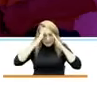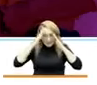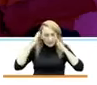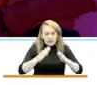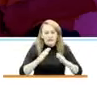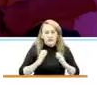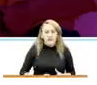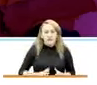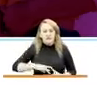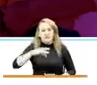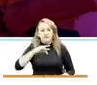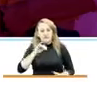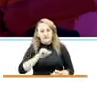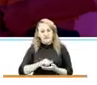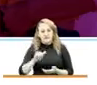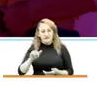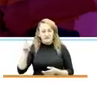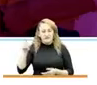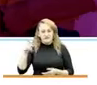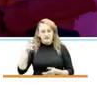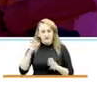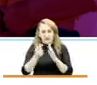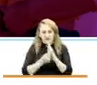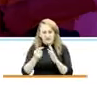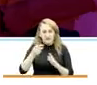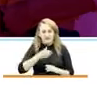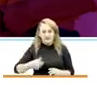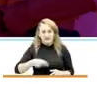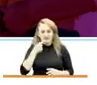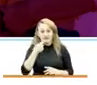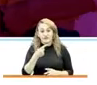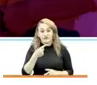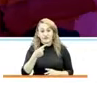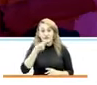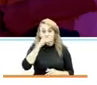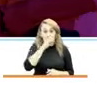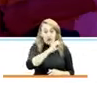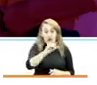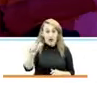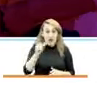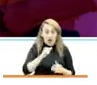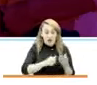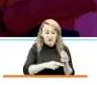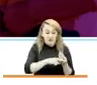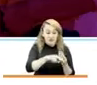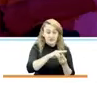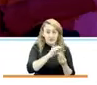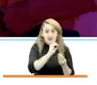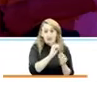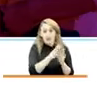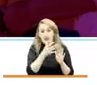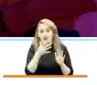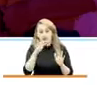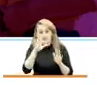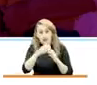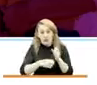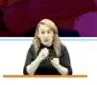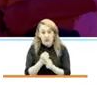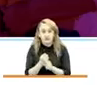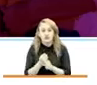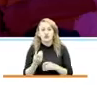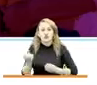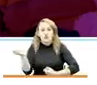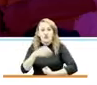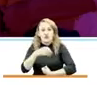nuestra primera dama de la Nación. A los niños y niñas entre los 0 y los 5 años, trabajamos en un esquema para llevar las canastas